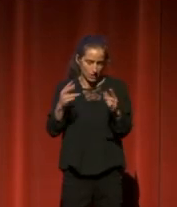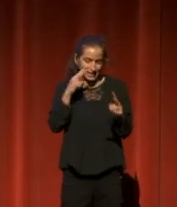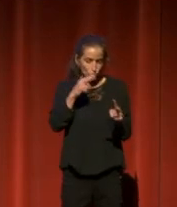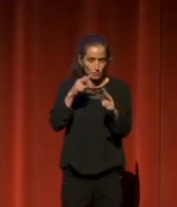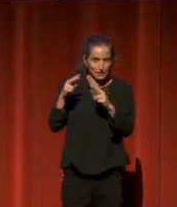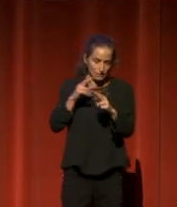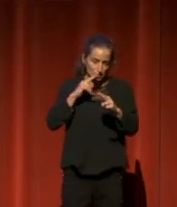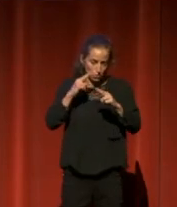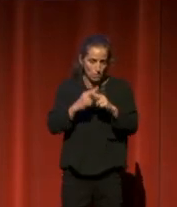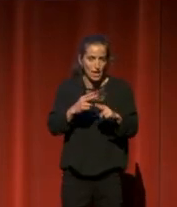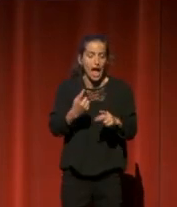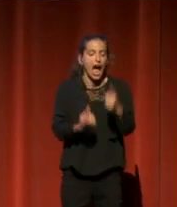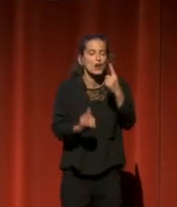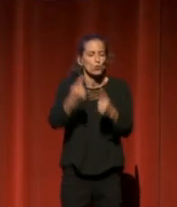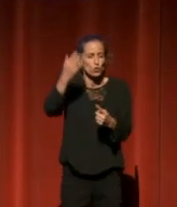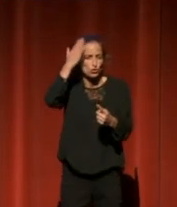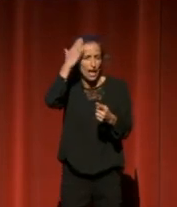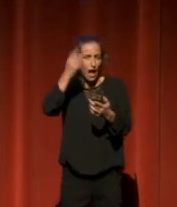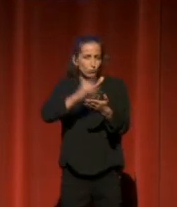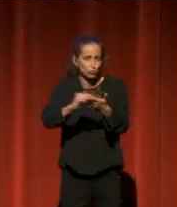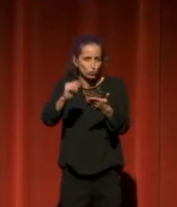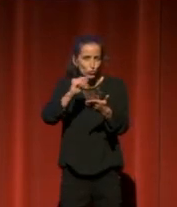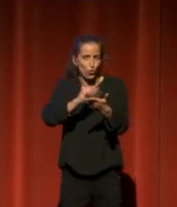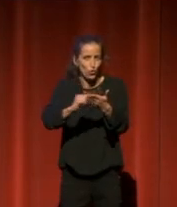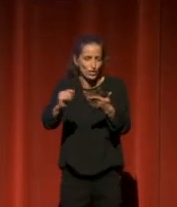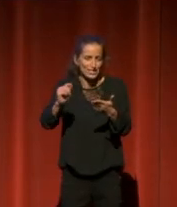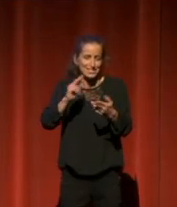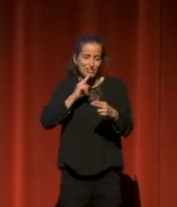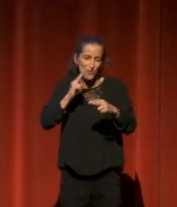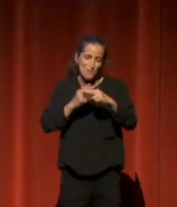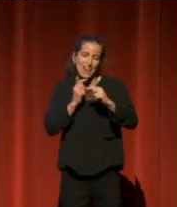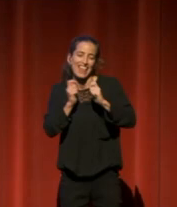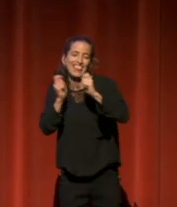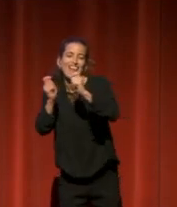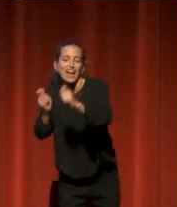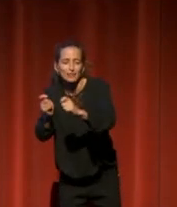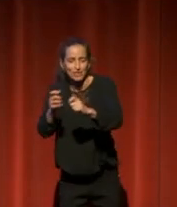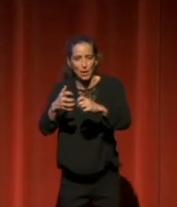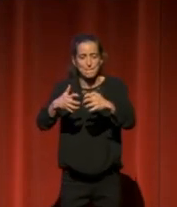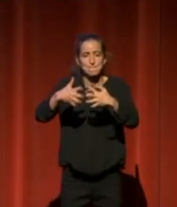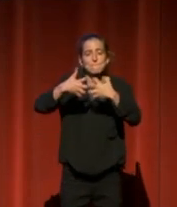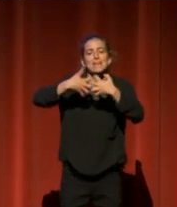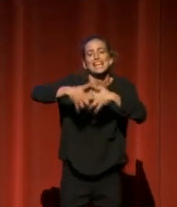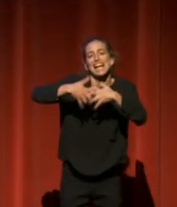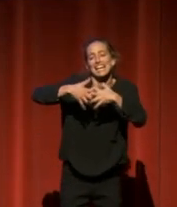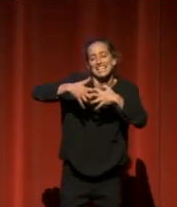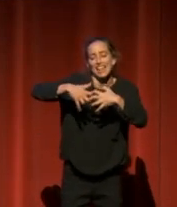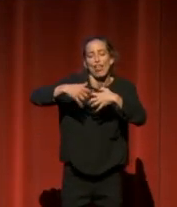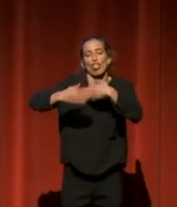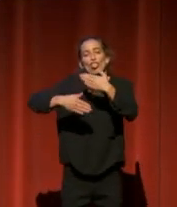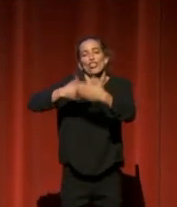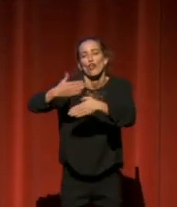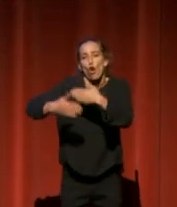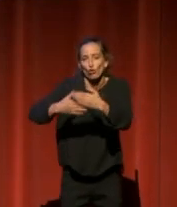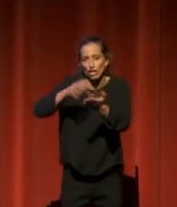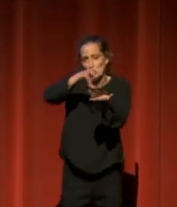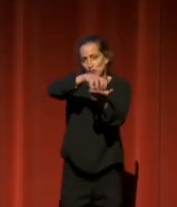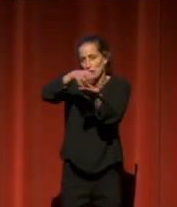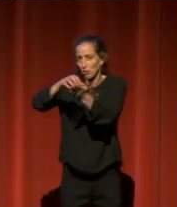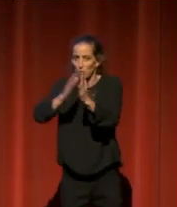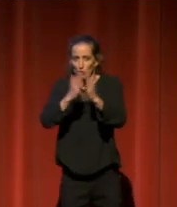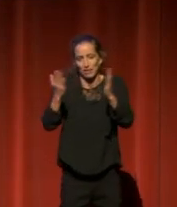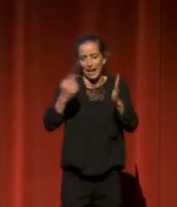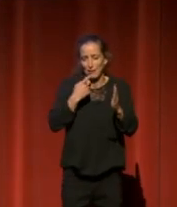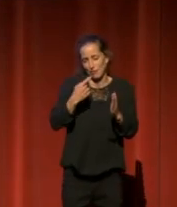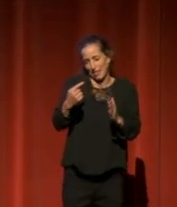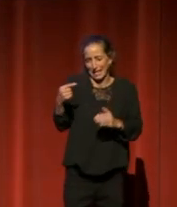autores llamaban entonces la mecanización de los centros bibliotecarios, comienza en la década